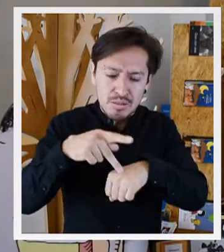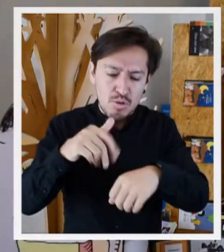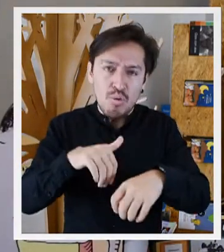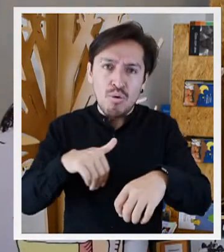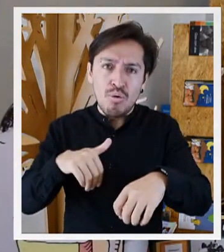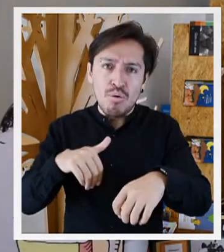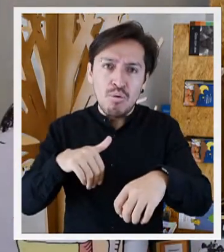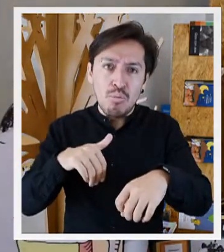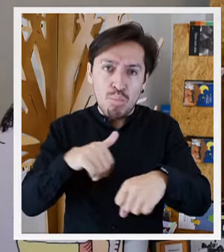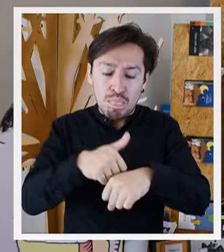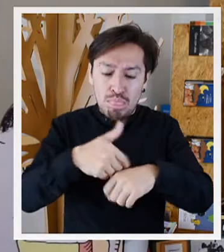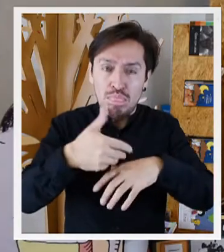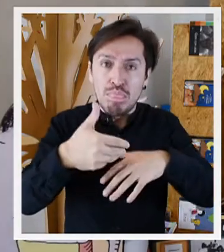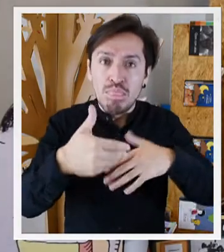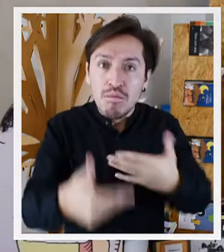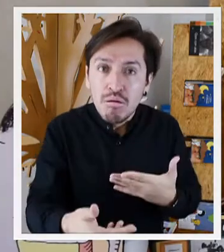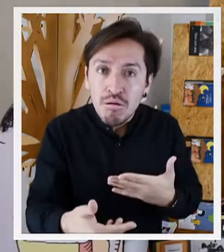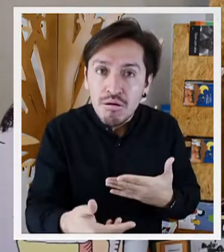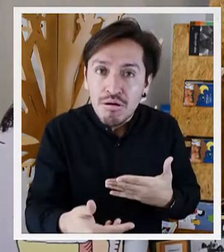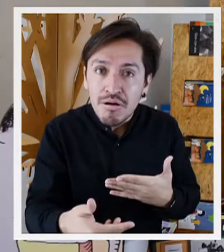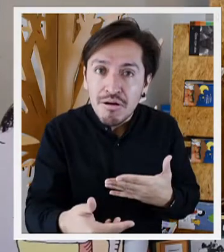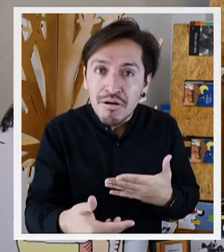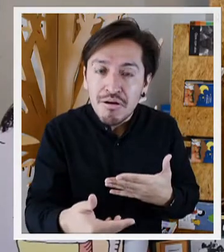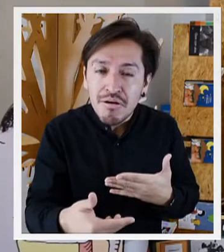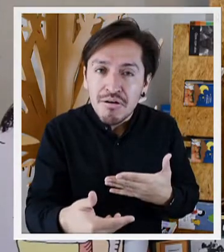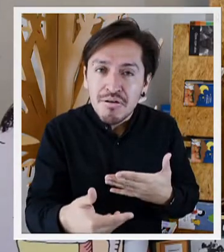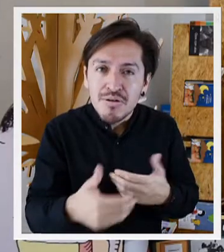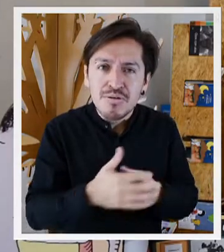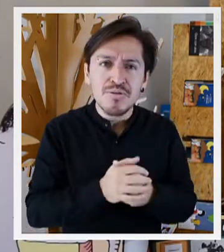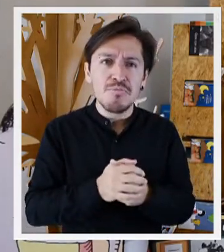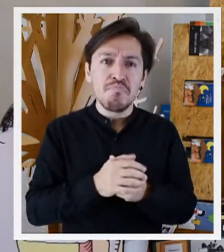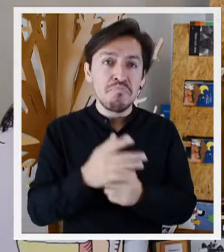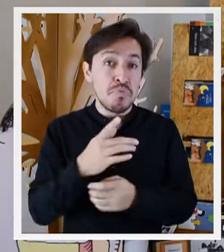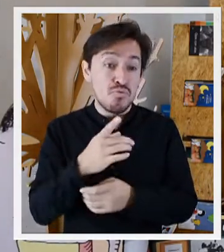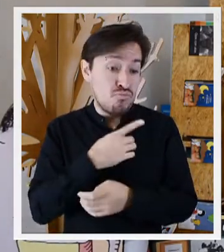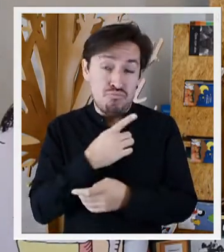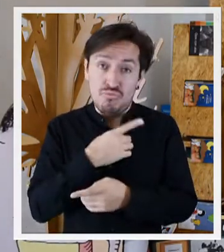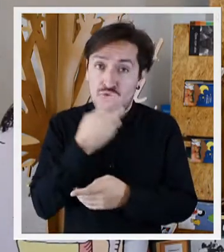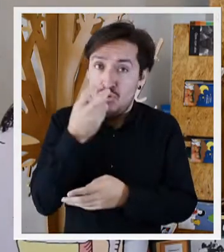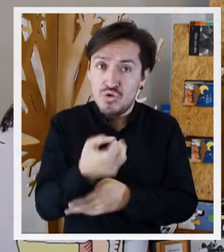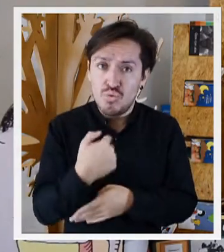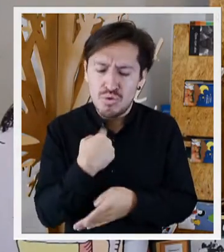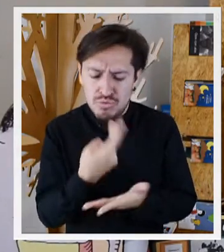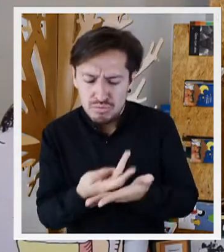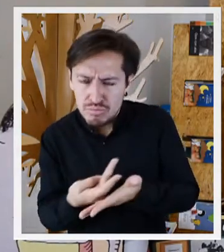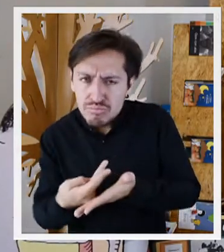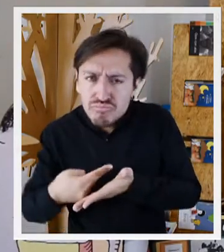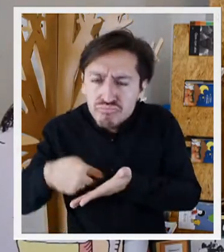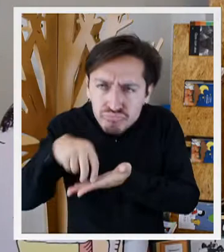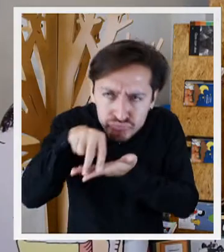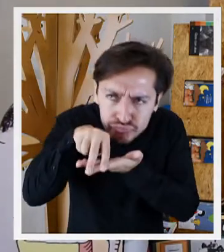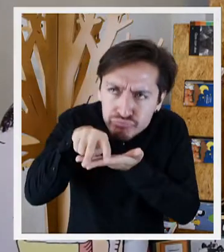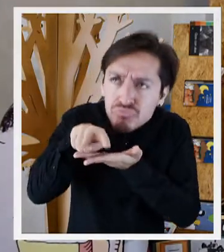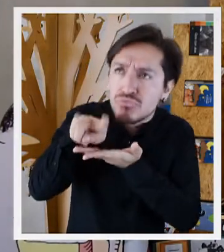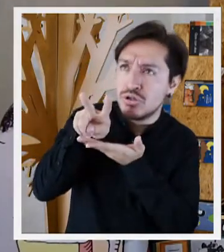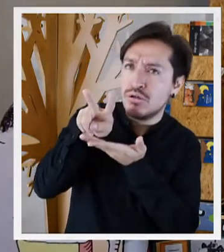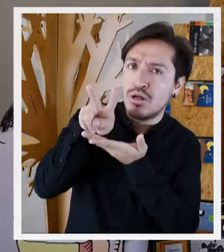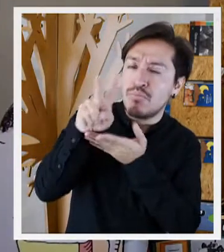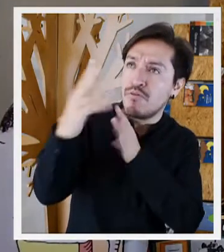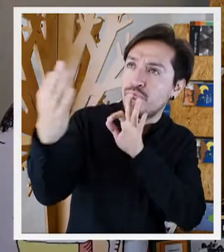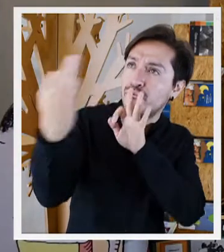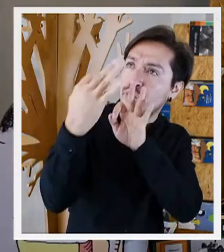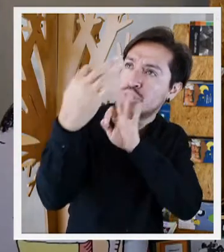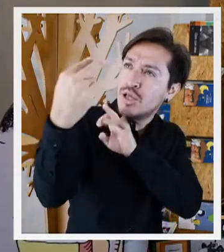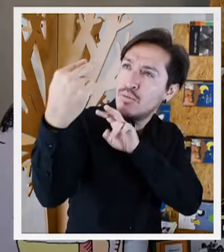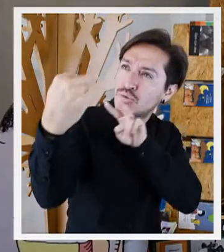piedra, habiéndome puesto el pie, me dejó tumbada y por fin quieta. Solo así, al levantar la vista,